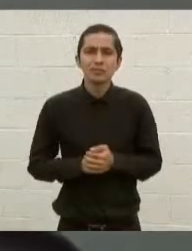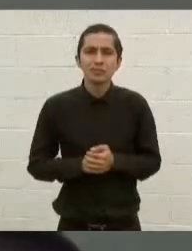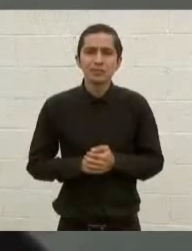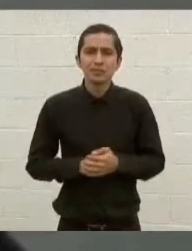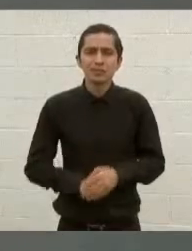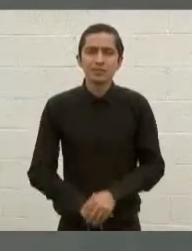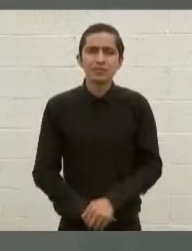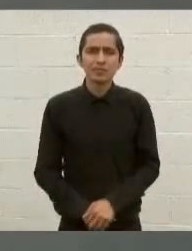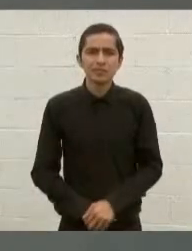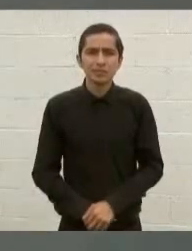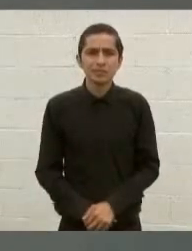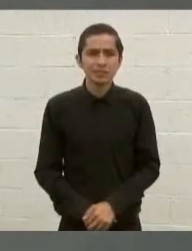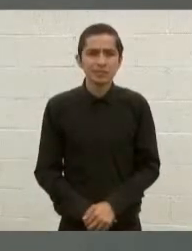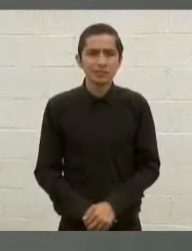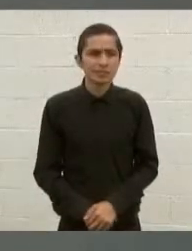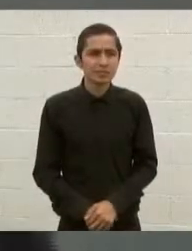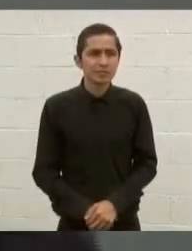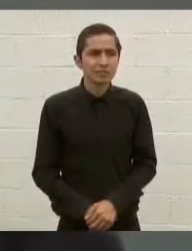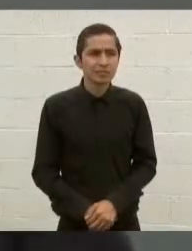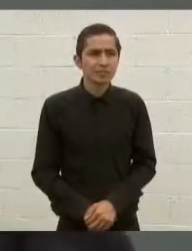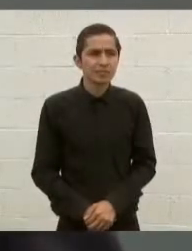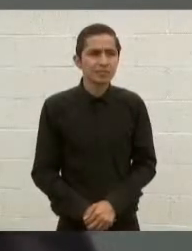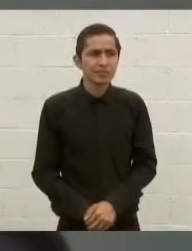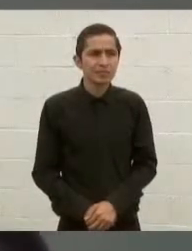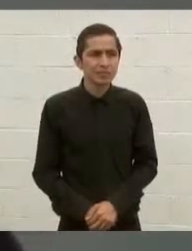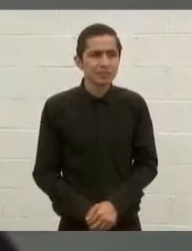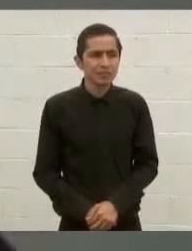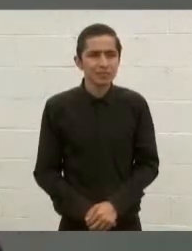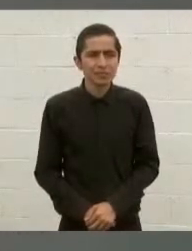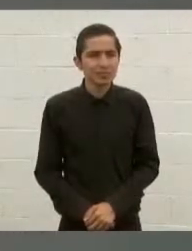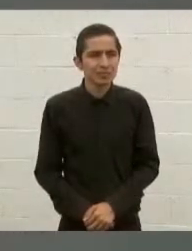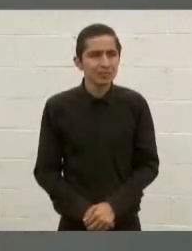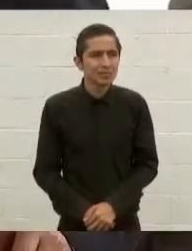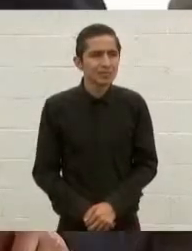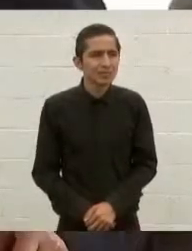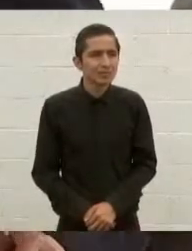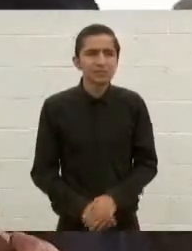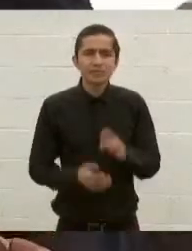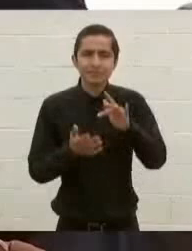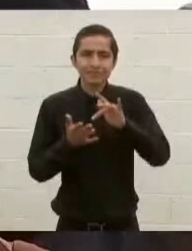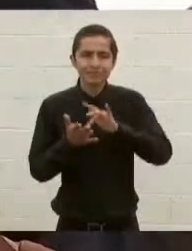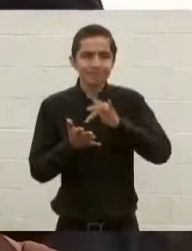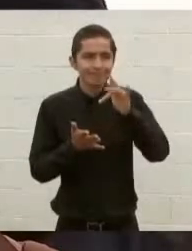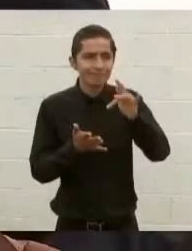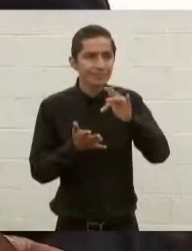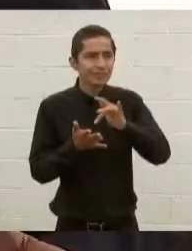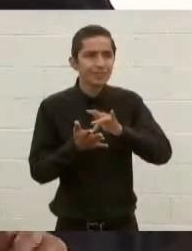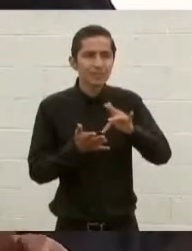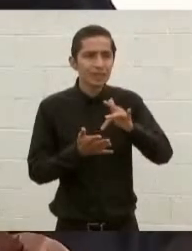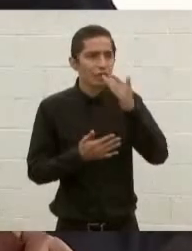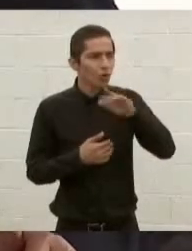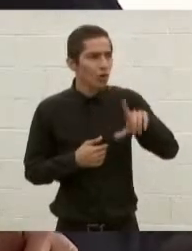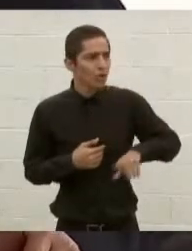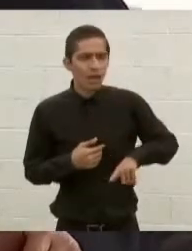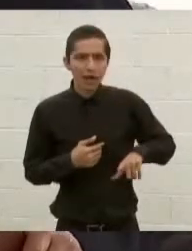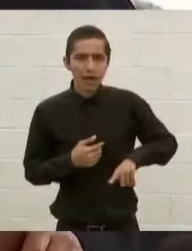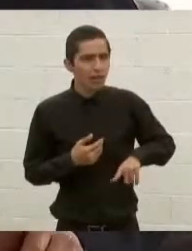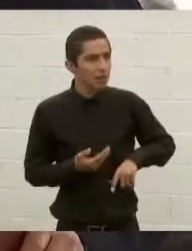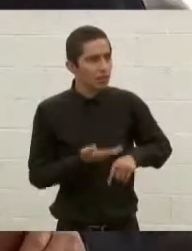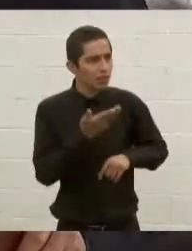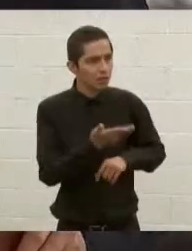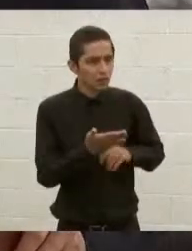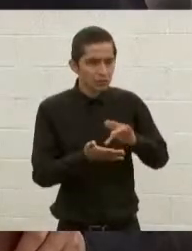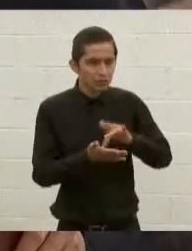Ah, estimado gobernador, agradecemos al señor gobernador con